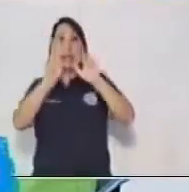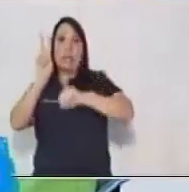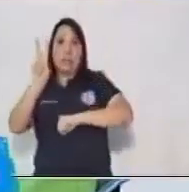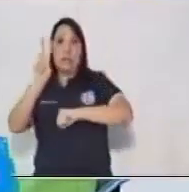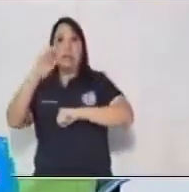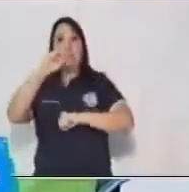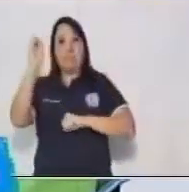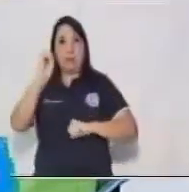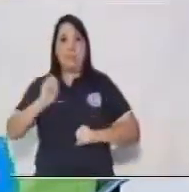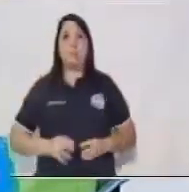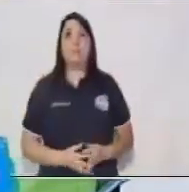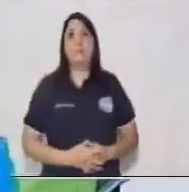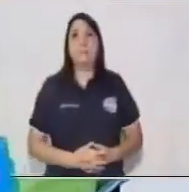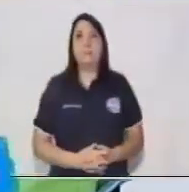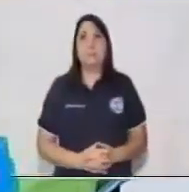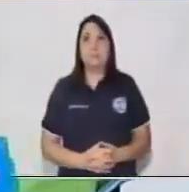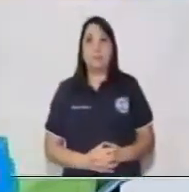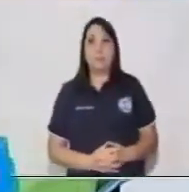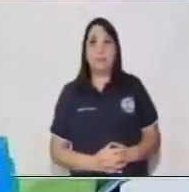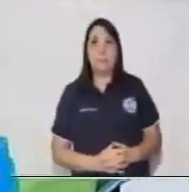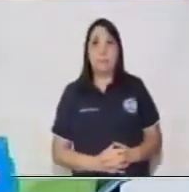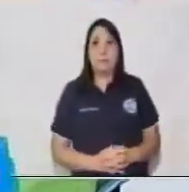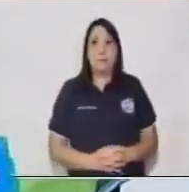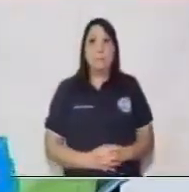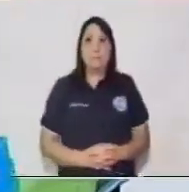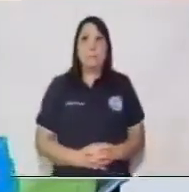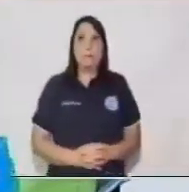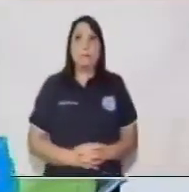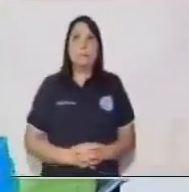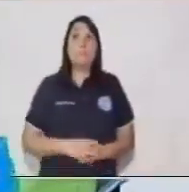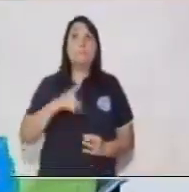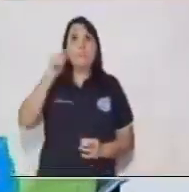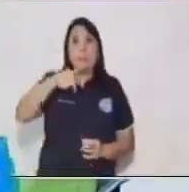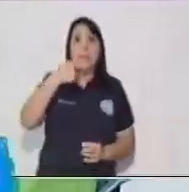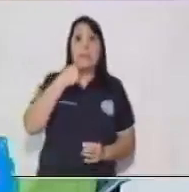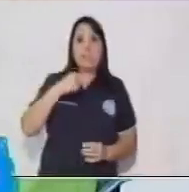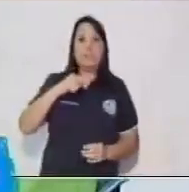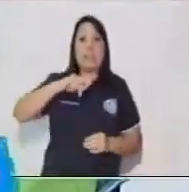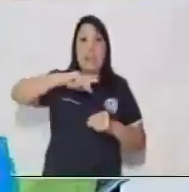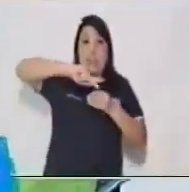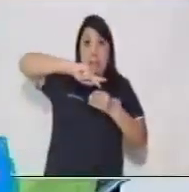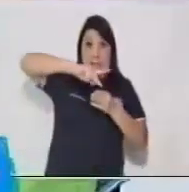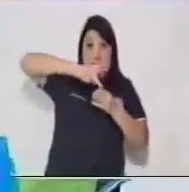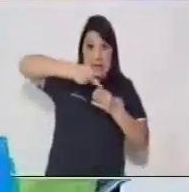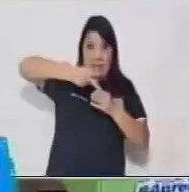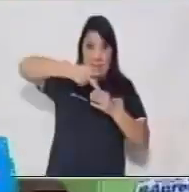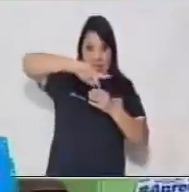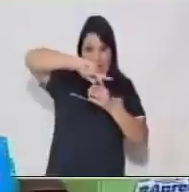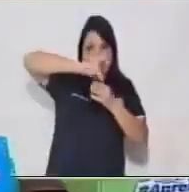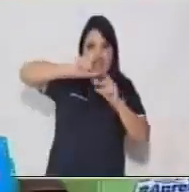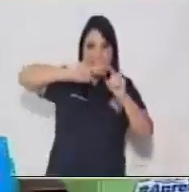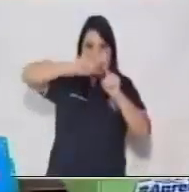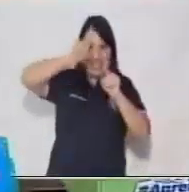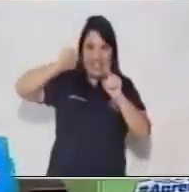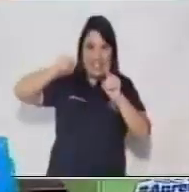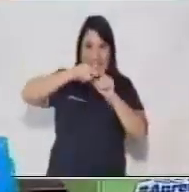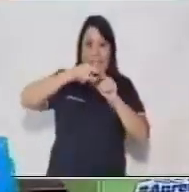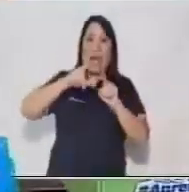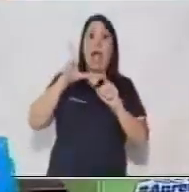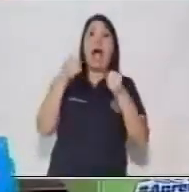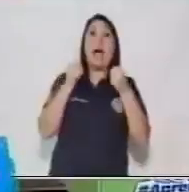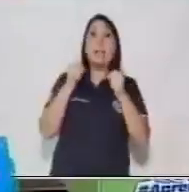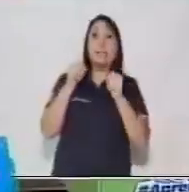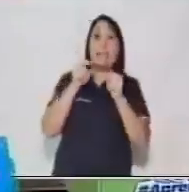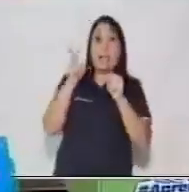72 grados. Ahora, con un transportador, vamos a trazar esos ángulos